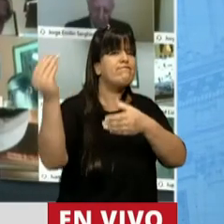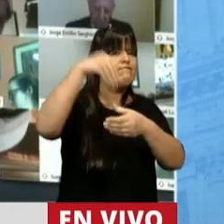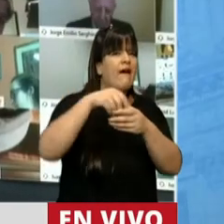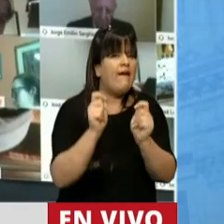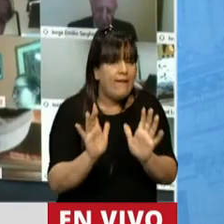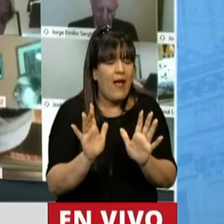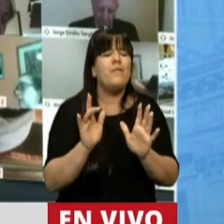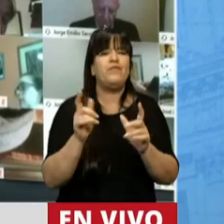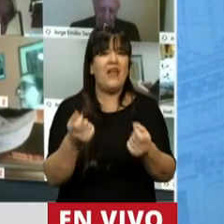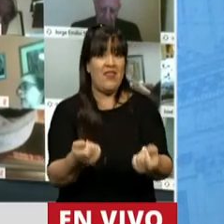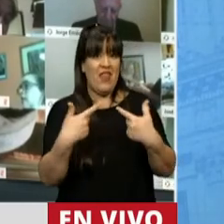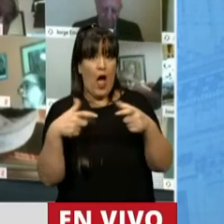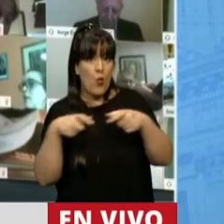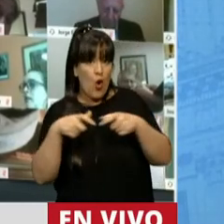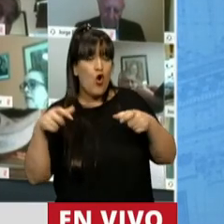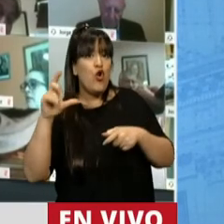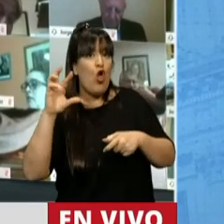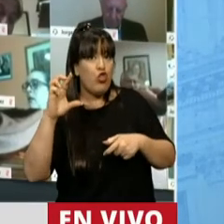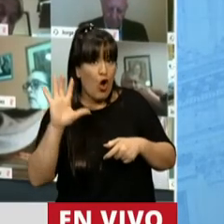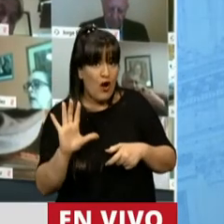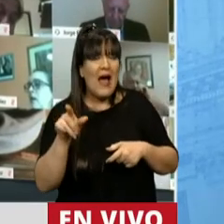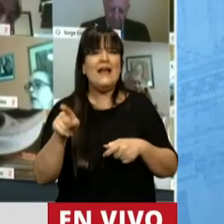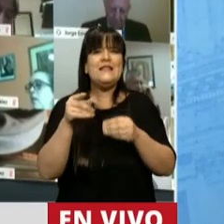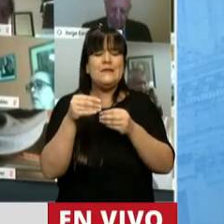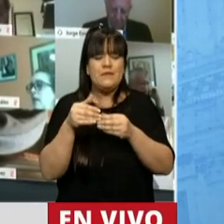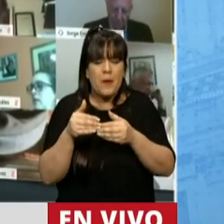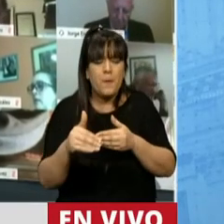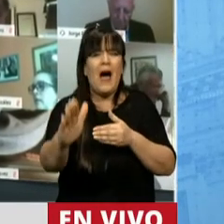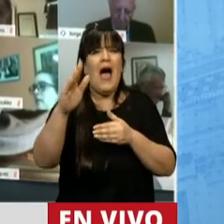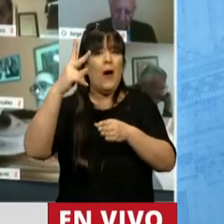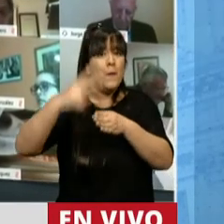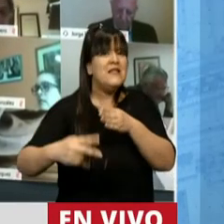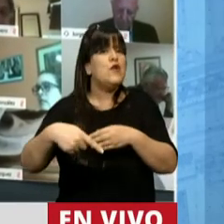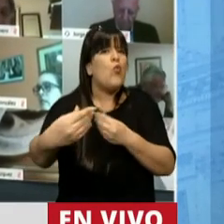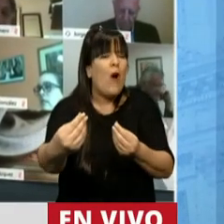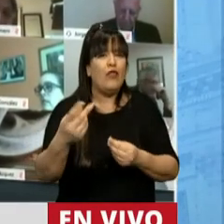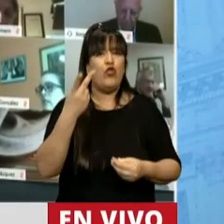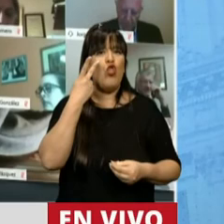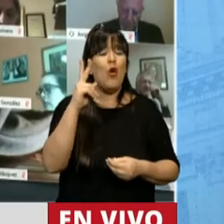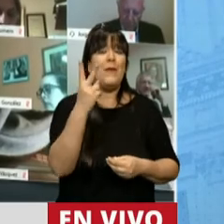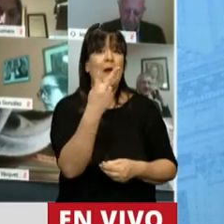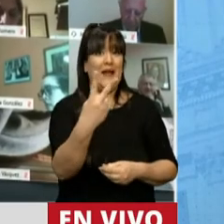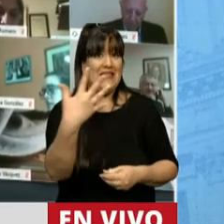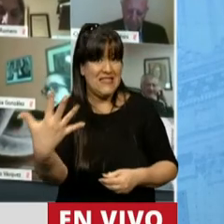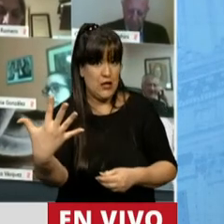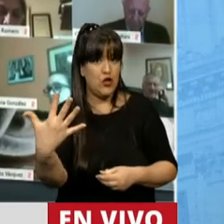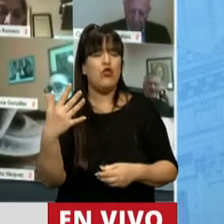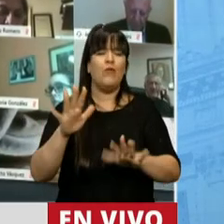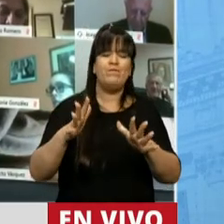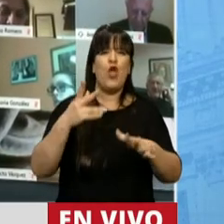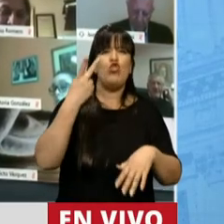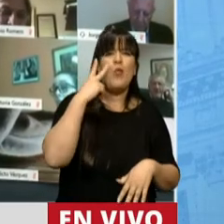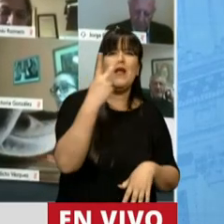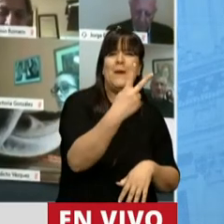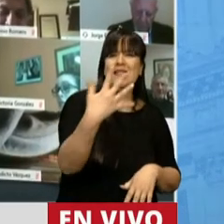un bono en dólares que comenzaría a vencer en el 2025 el más corto, vencería entre el 2025